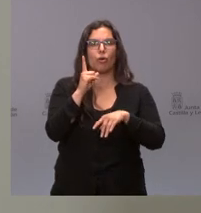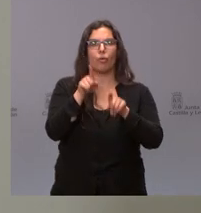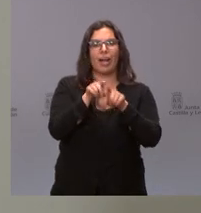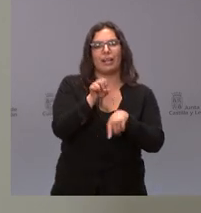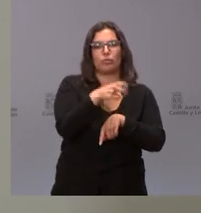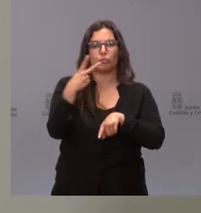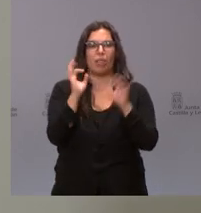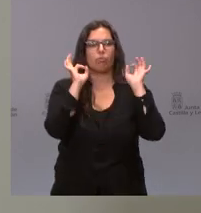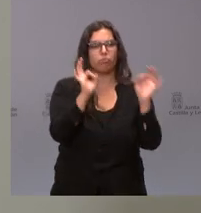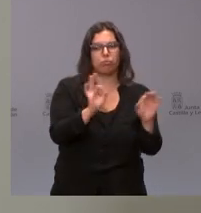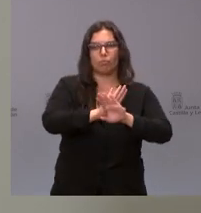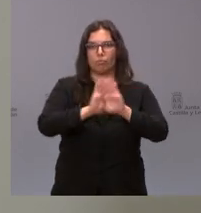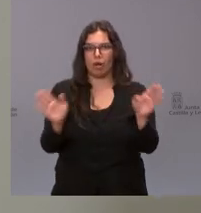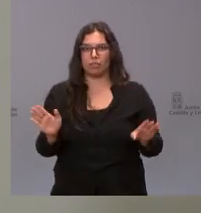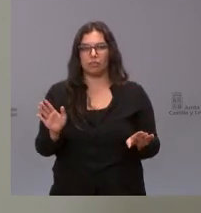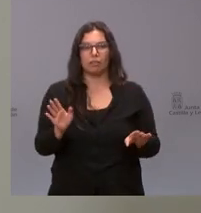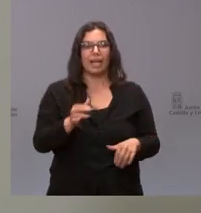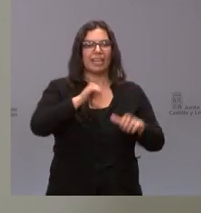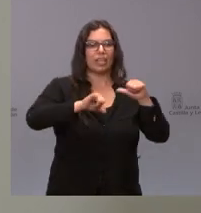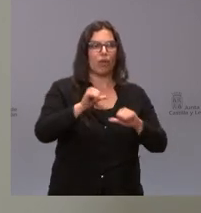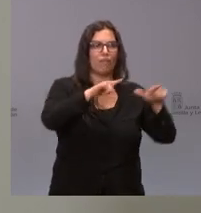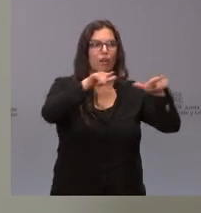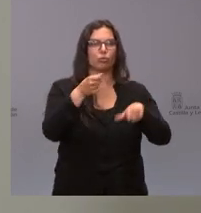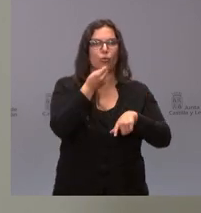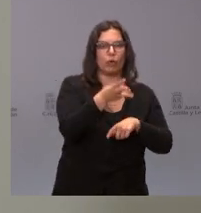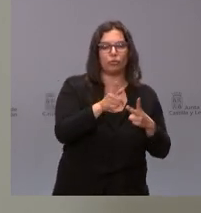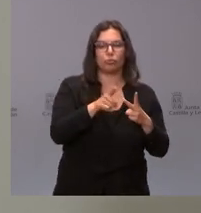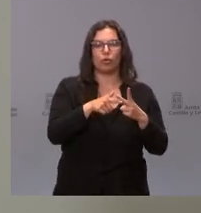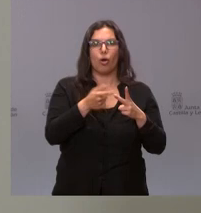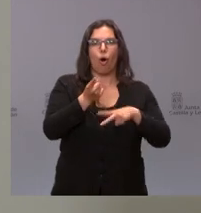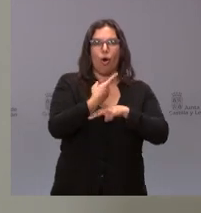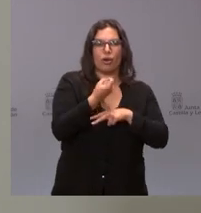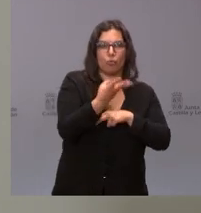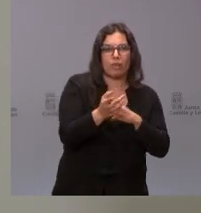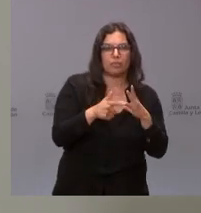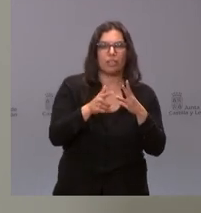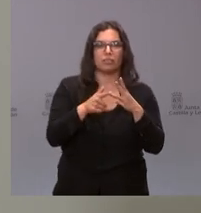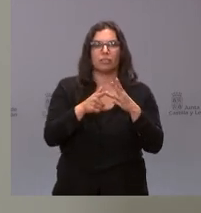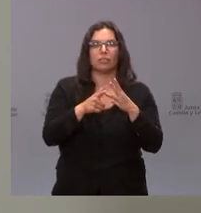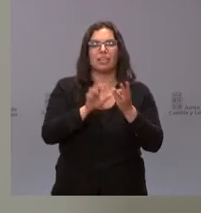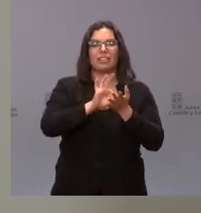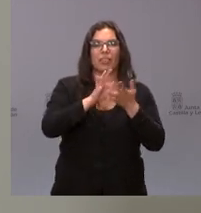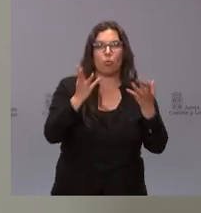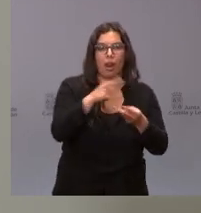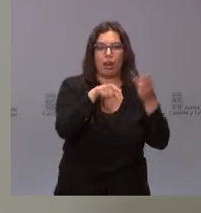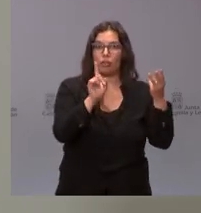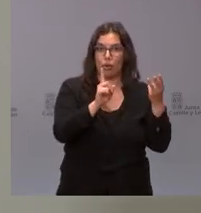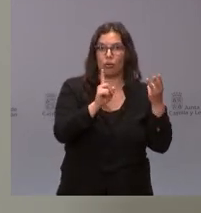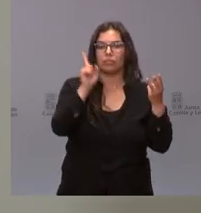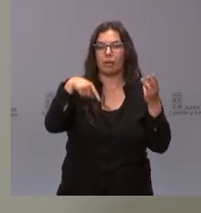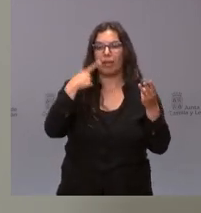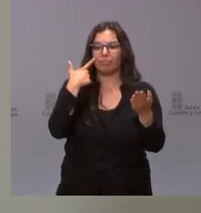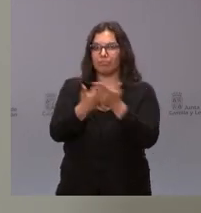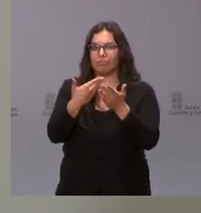cuántos quirófanos por cuántas horas en qué actividades se han abierto por la tarde sino en qué medida además somos capaces de incrementar